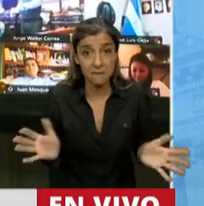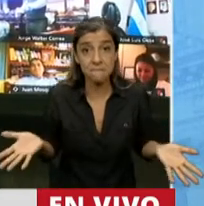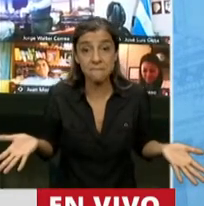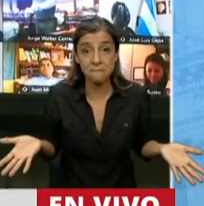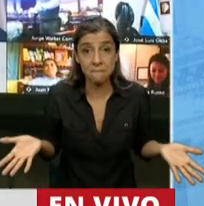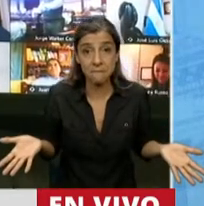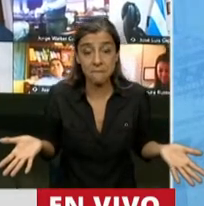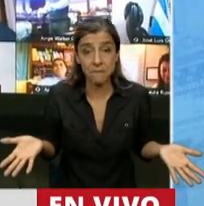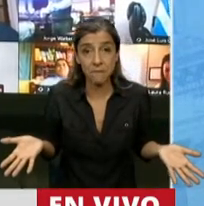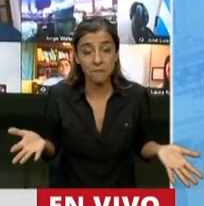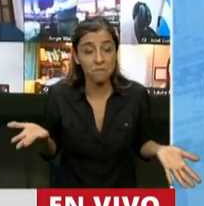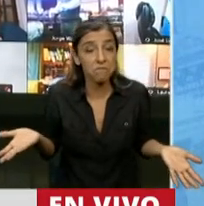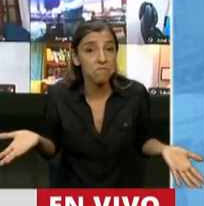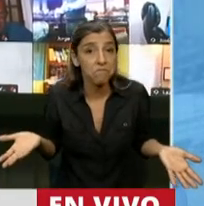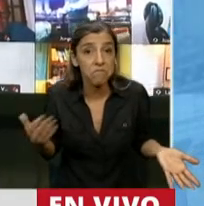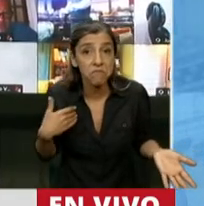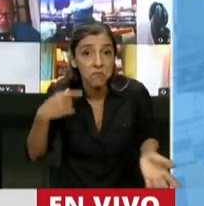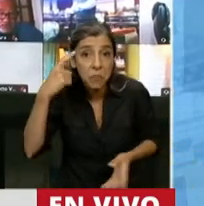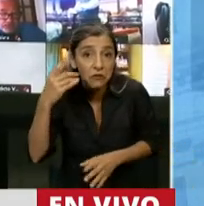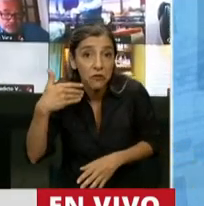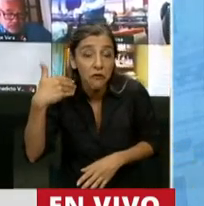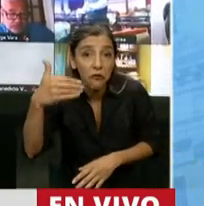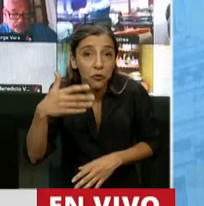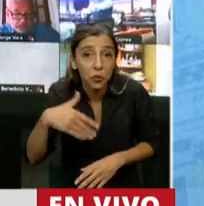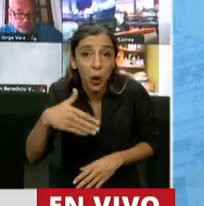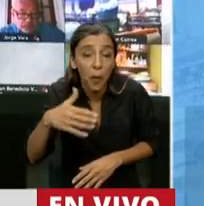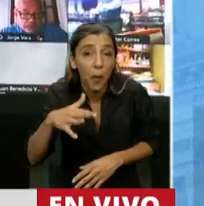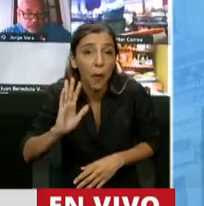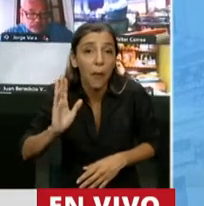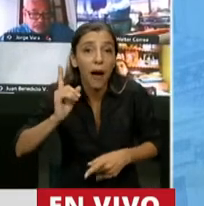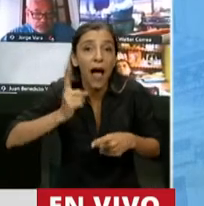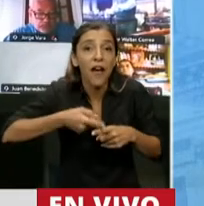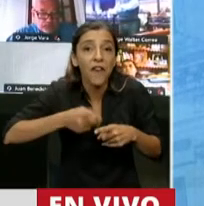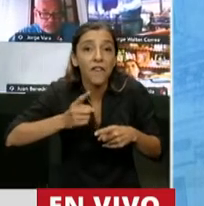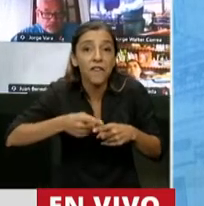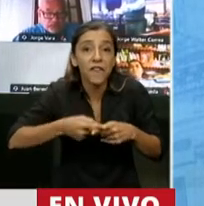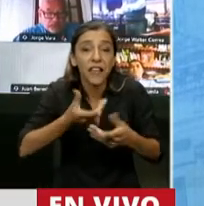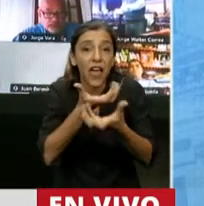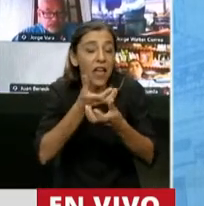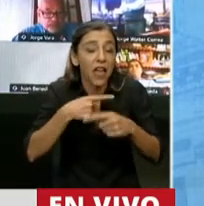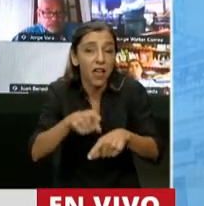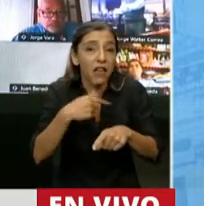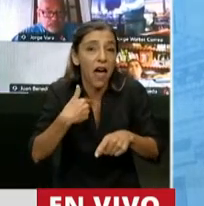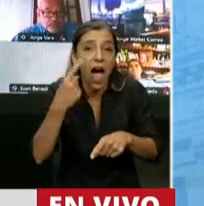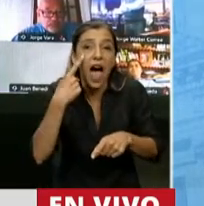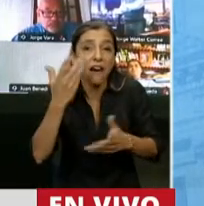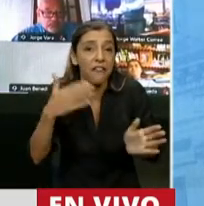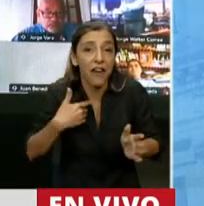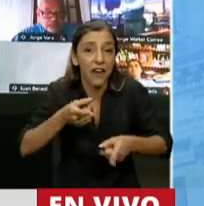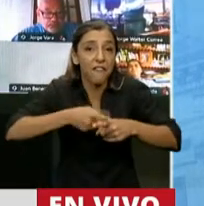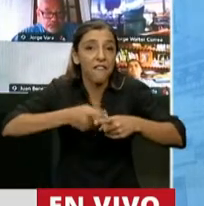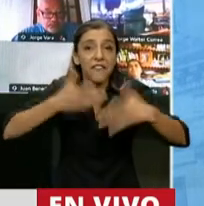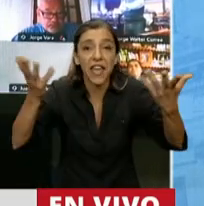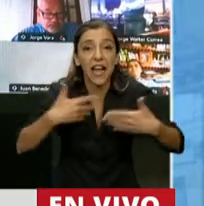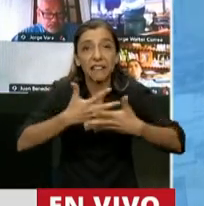declarar de interés la fiesta del choripán y lo que vamos a hacer es que se pelee el pan con el chorizo, vamos